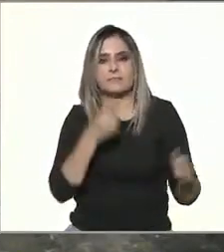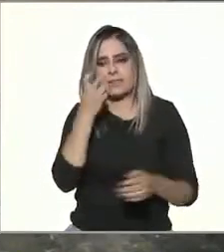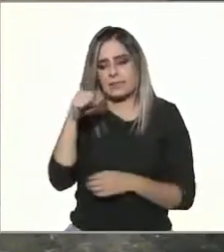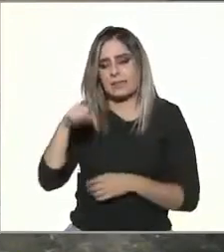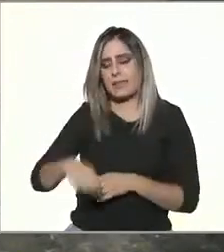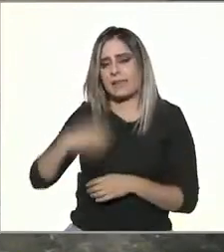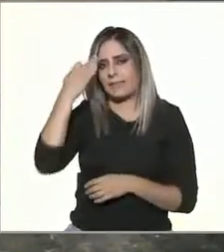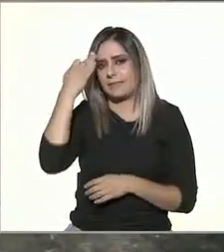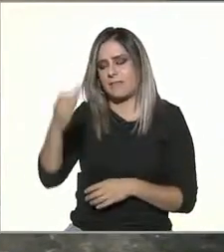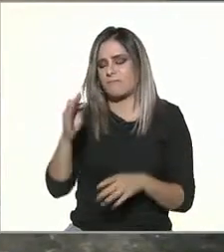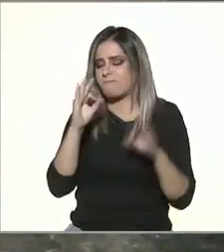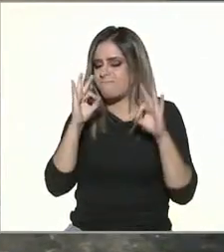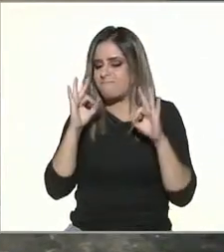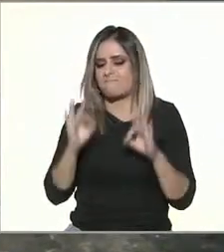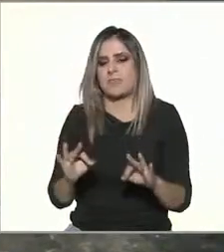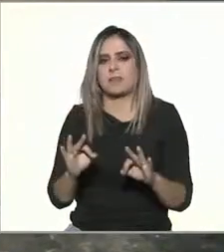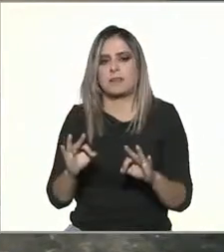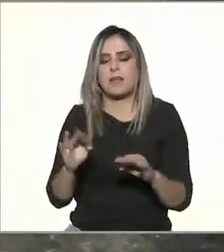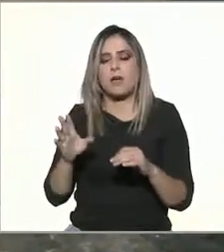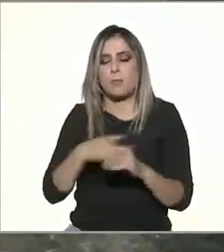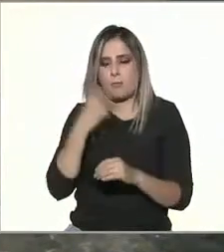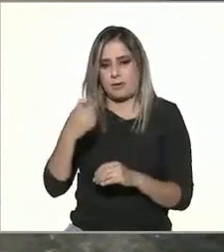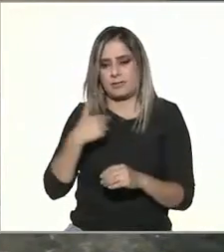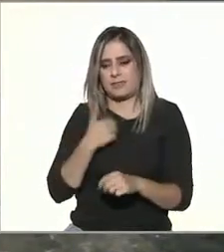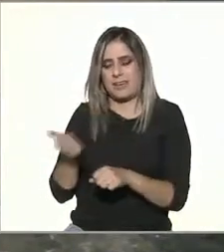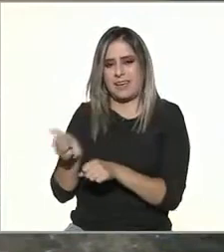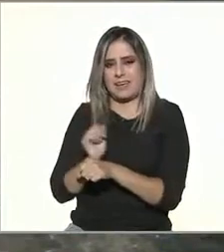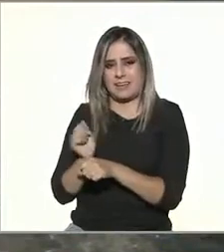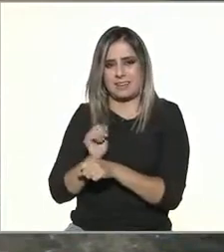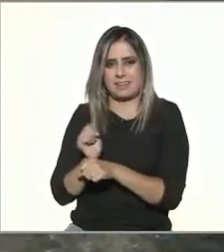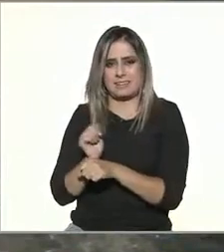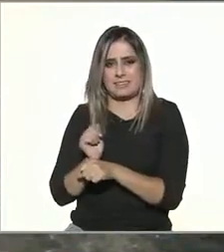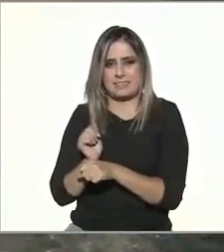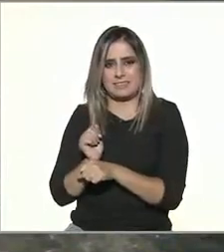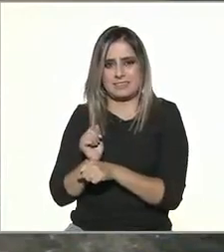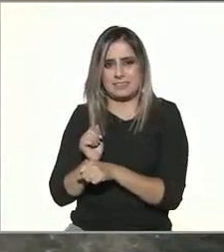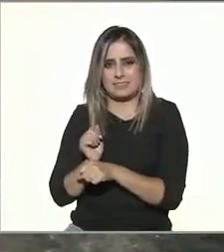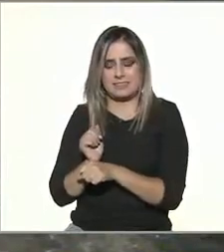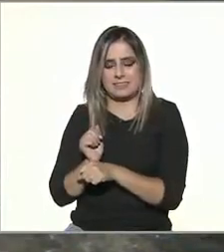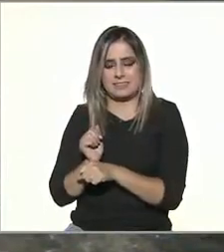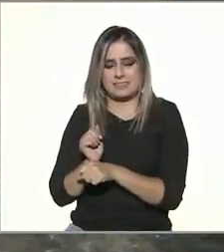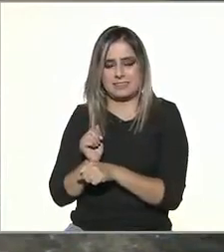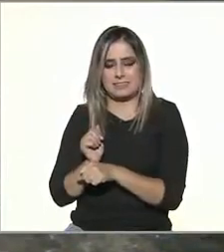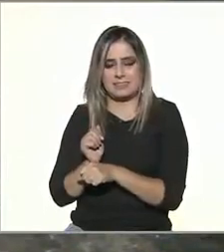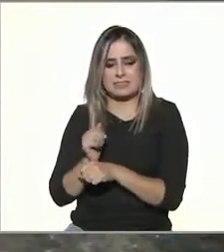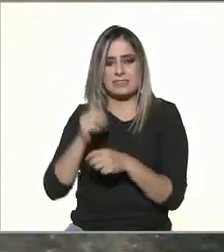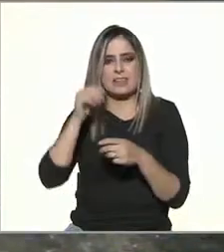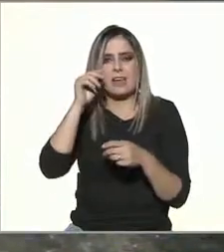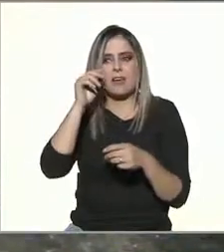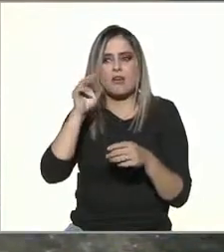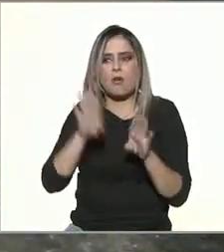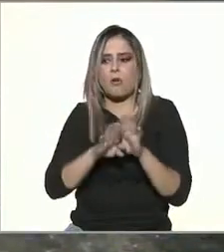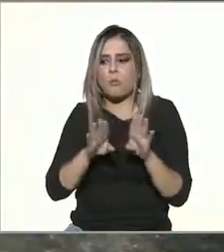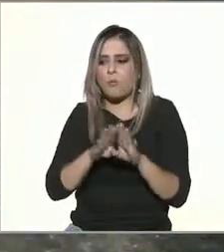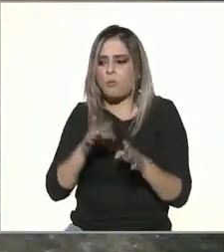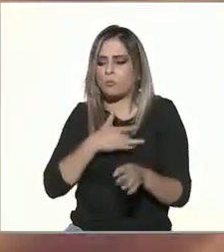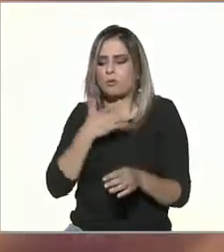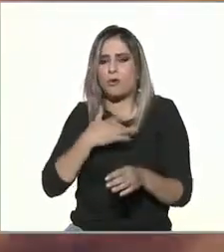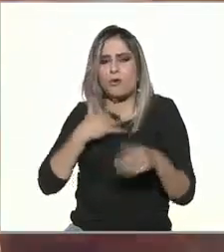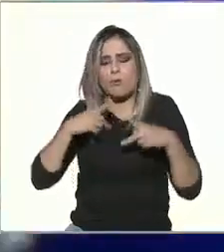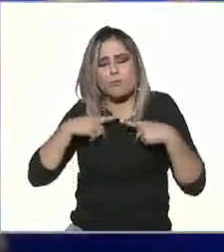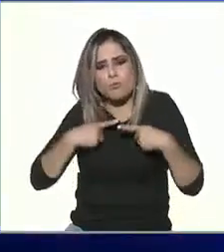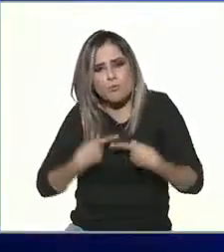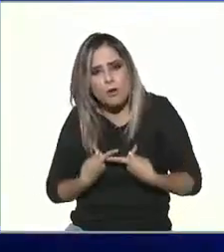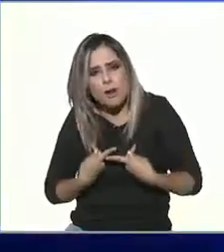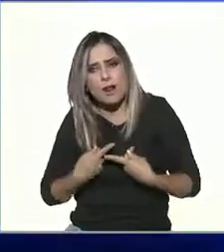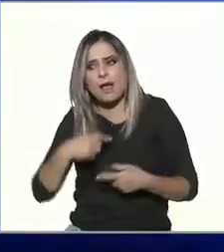porque este personaje está tan vulnerable y